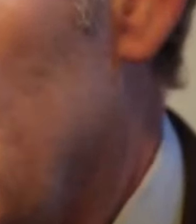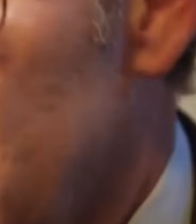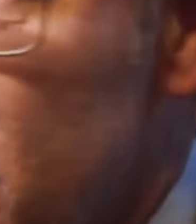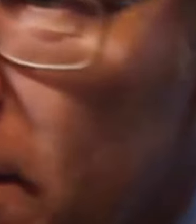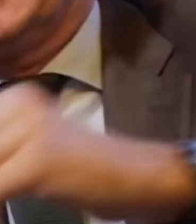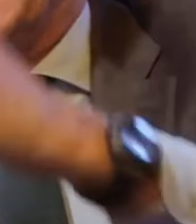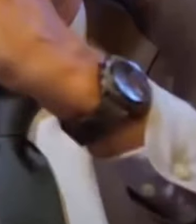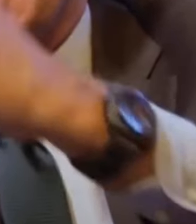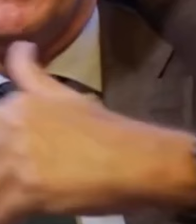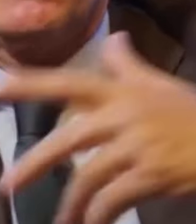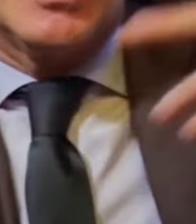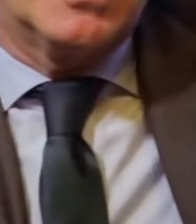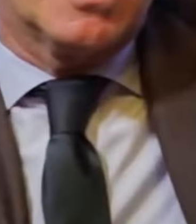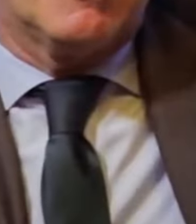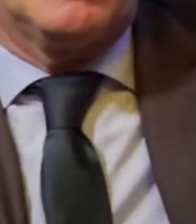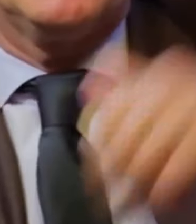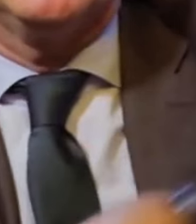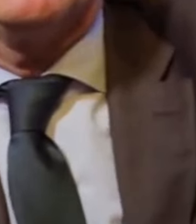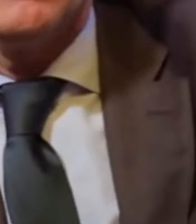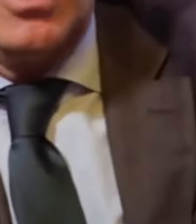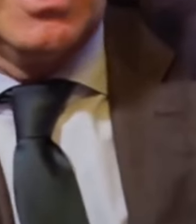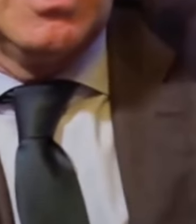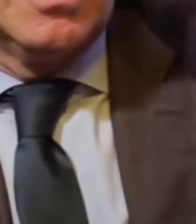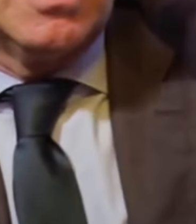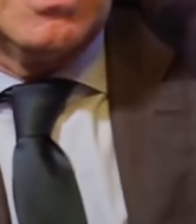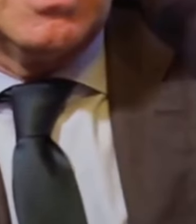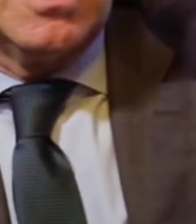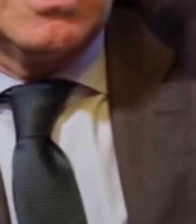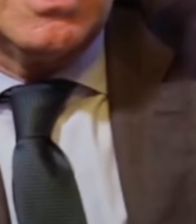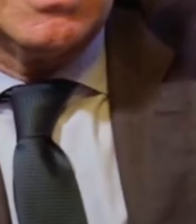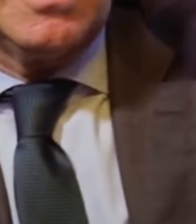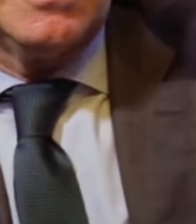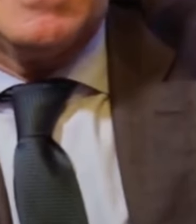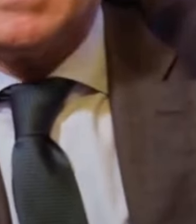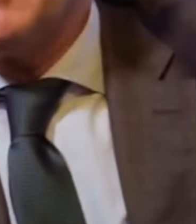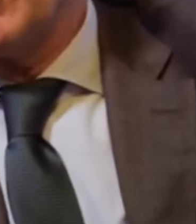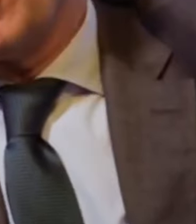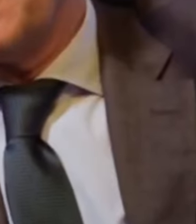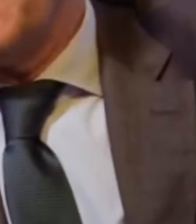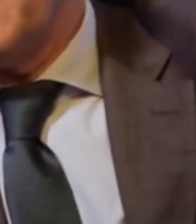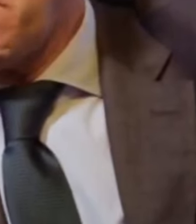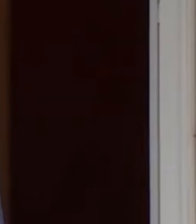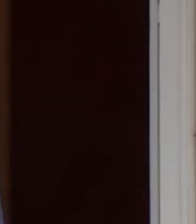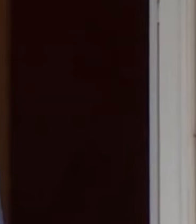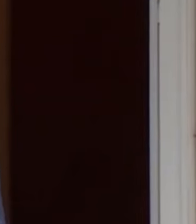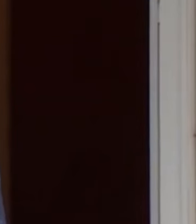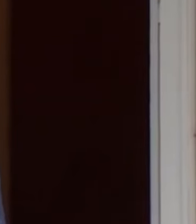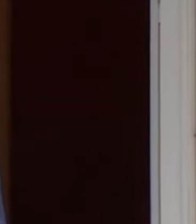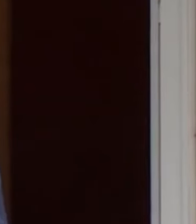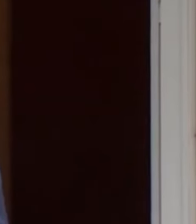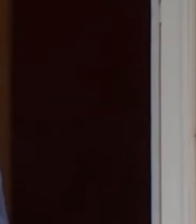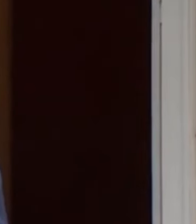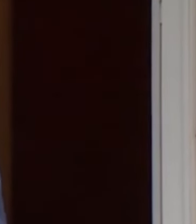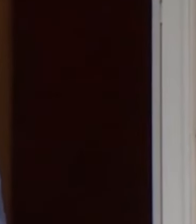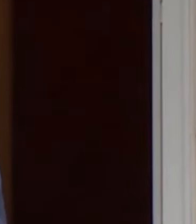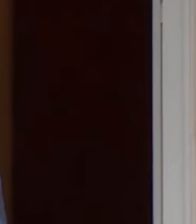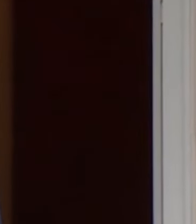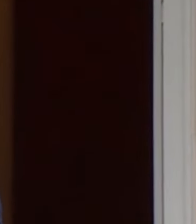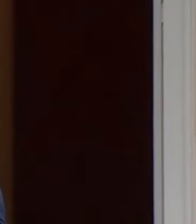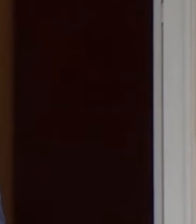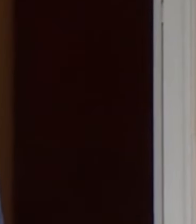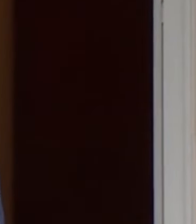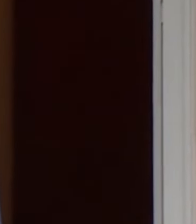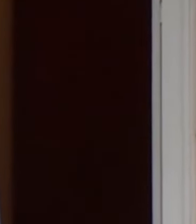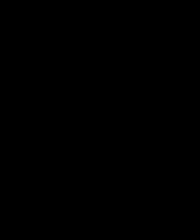podemos hacer frente a los desafíos de la desinformación y construir un futuro donde la información confiable sea accesible para todos gracias